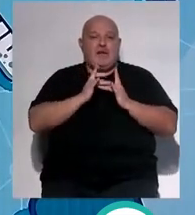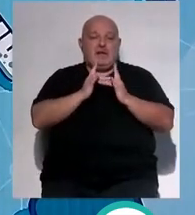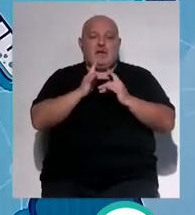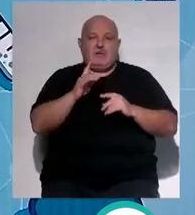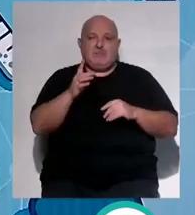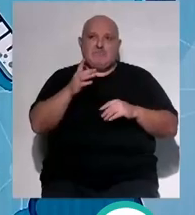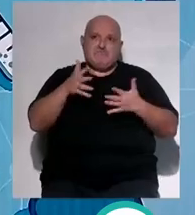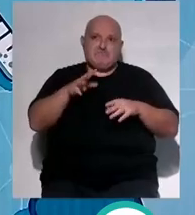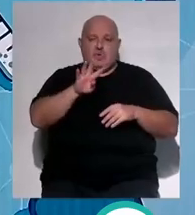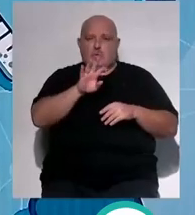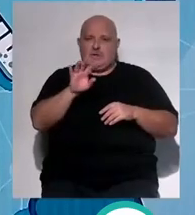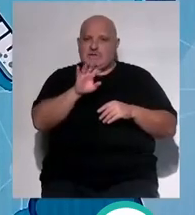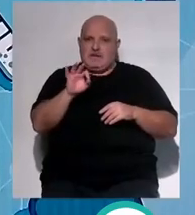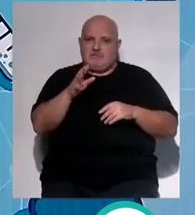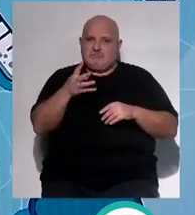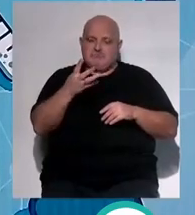de 40